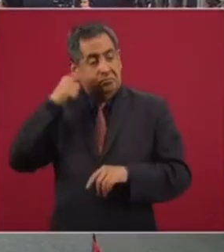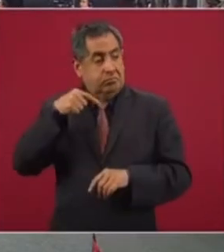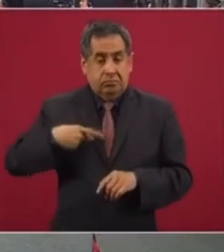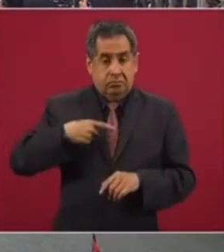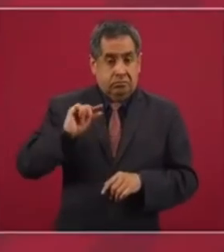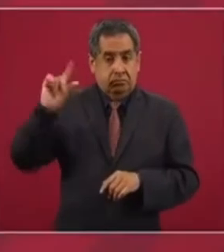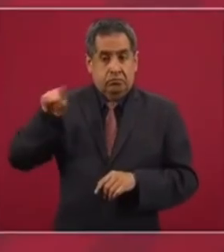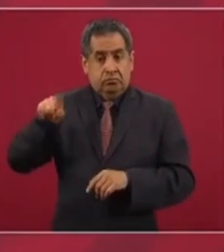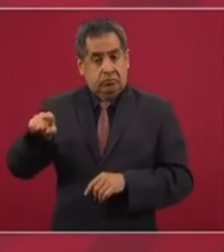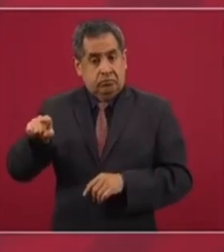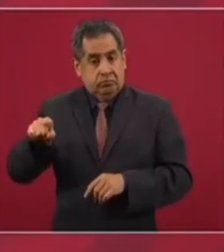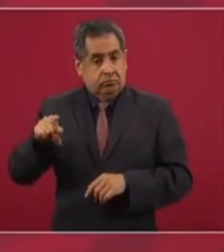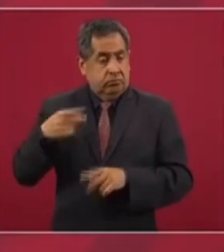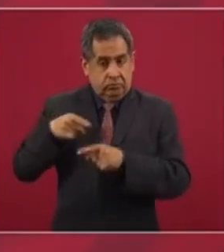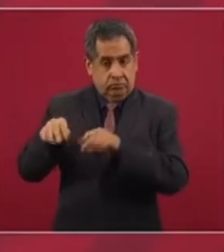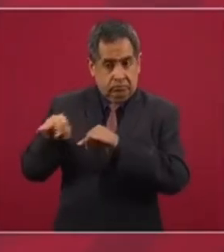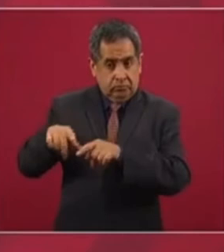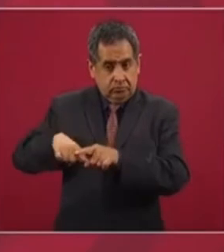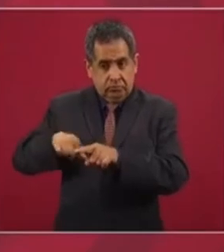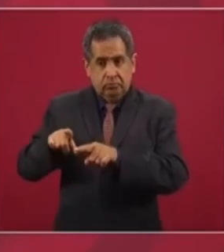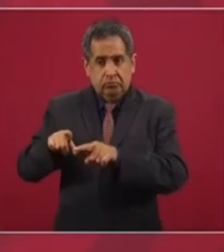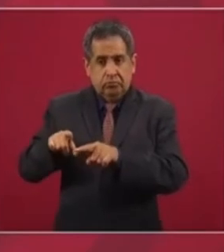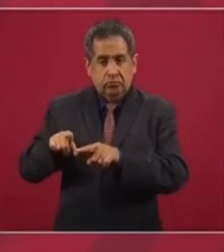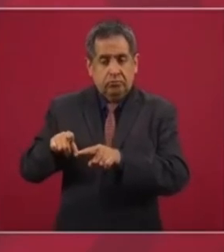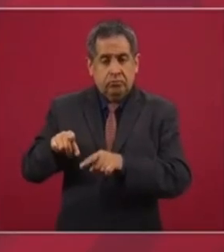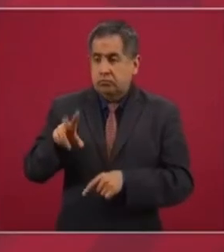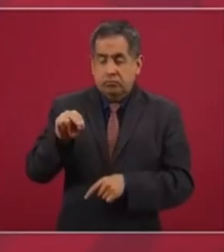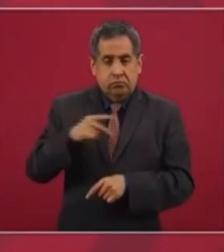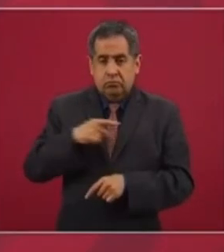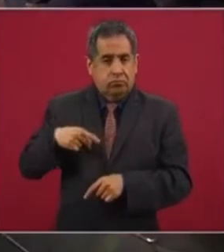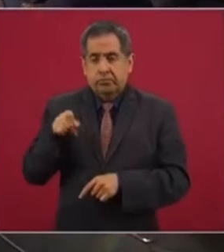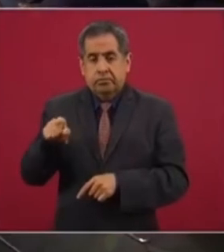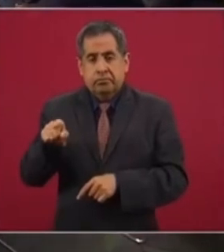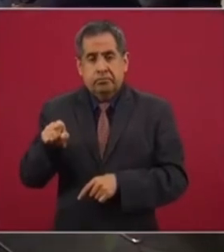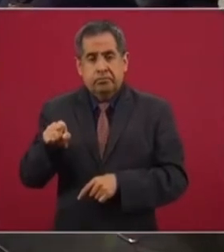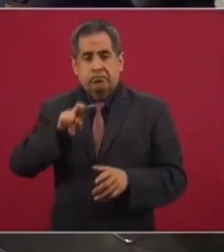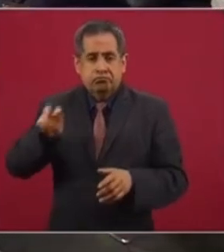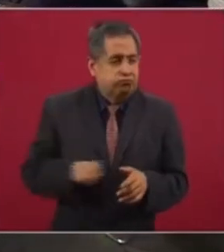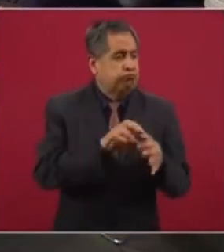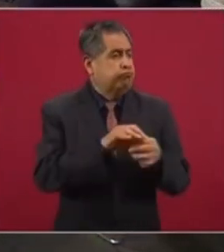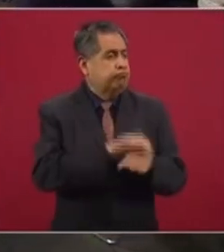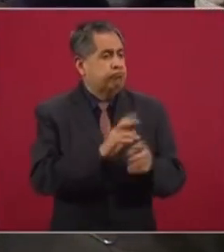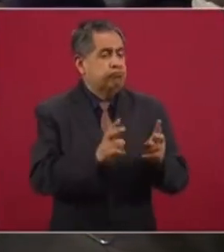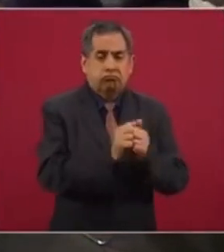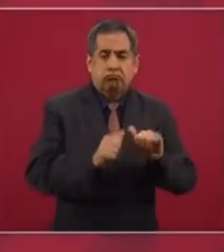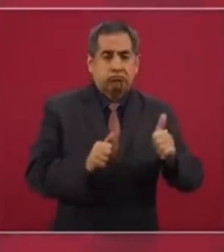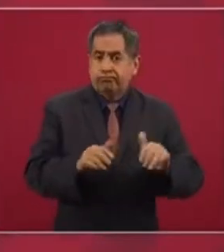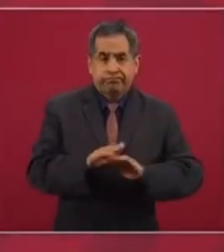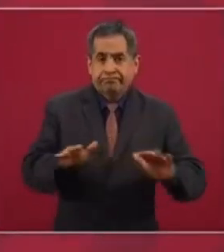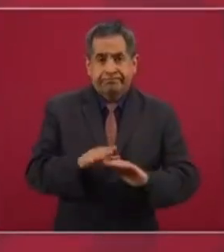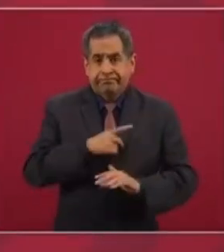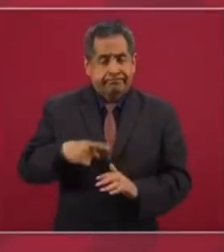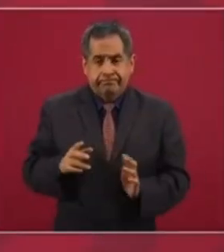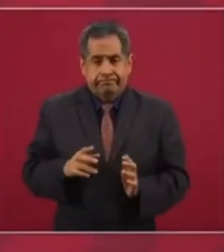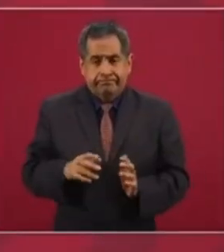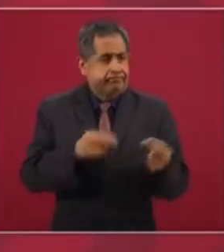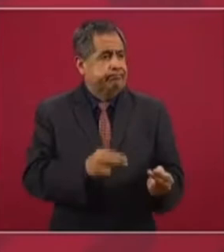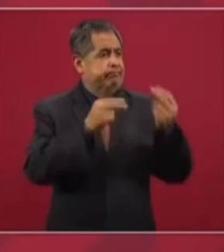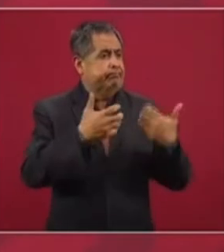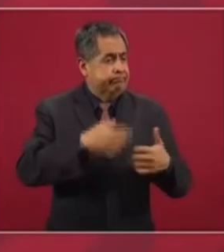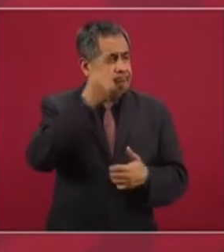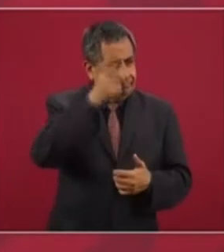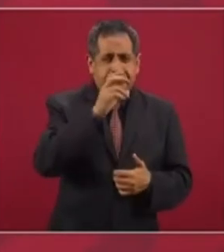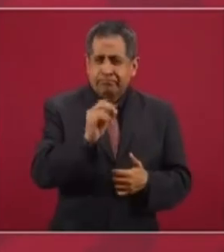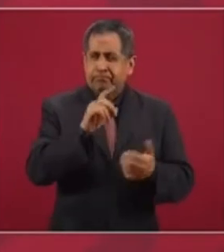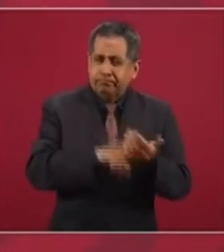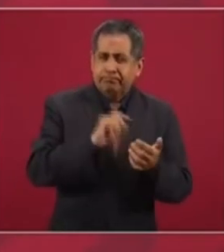funcionarios no compartan estas relaciones con empresarios